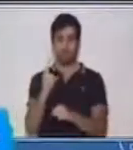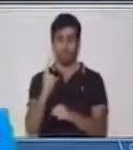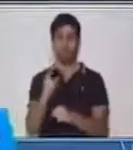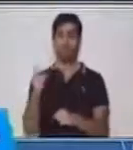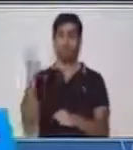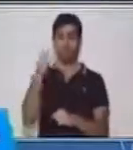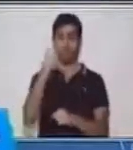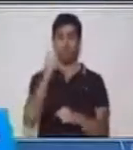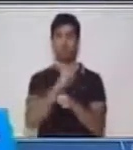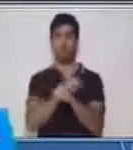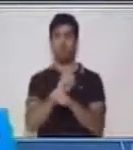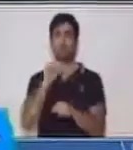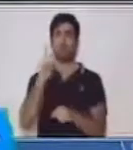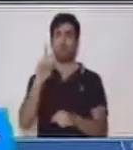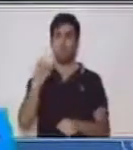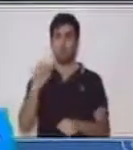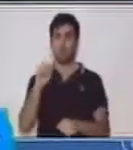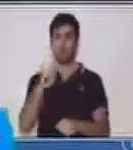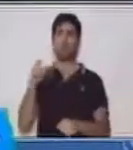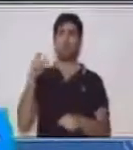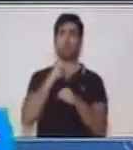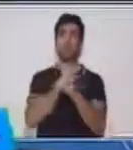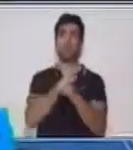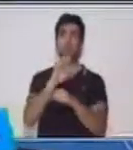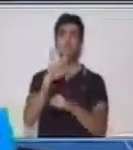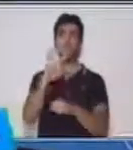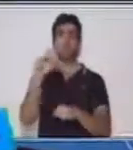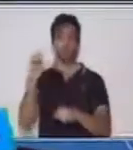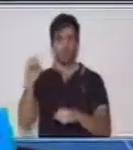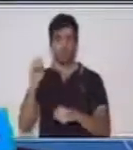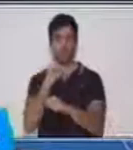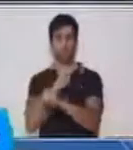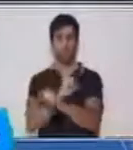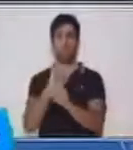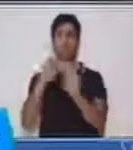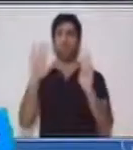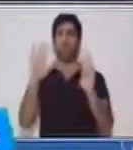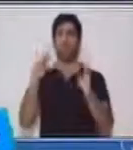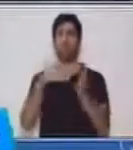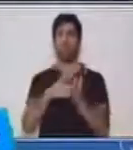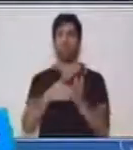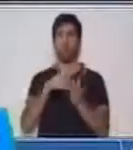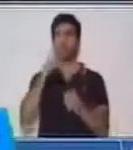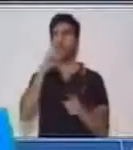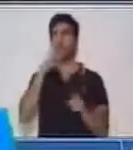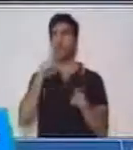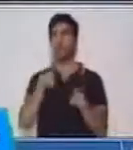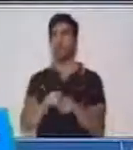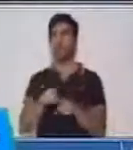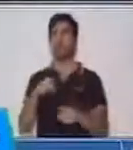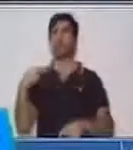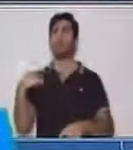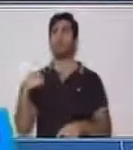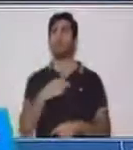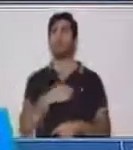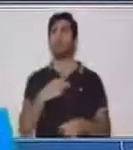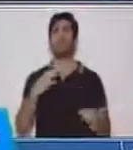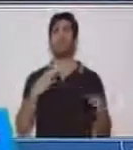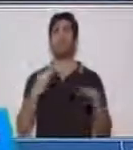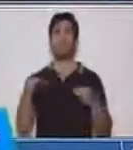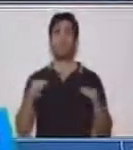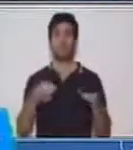veinte, el tercer nivel por cuatrocientos y el cuarto nivel por ocho mil. También explicamos sobre los